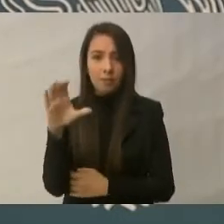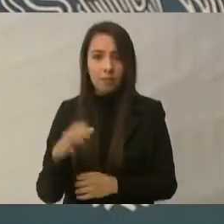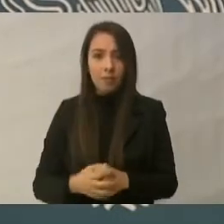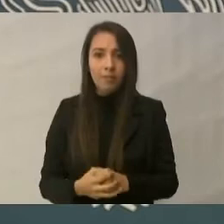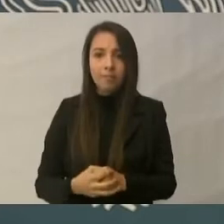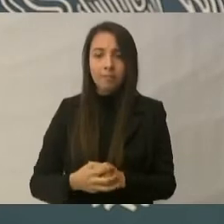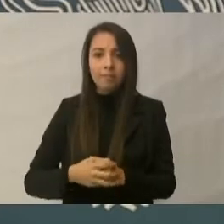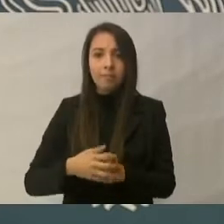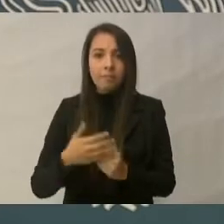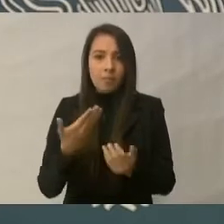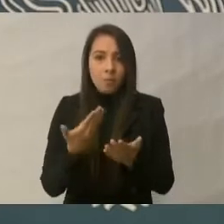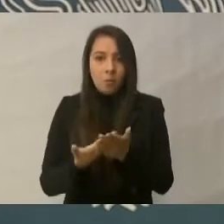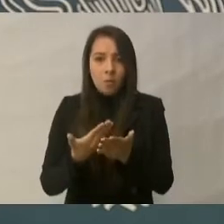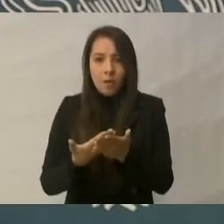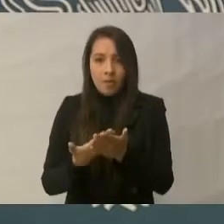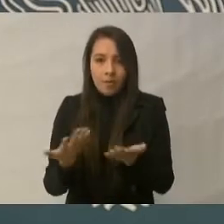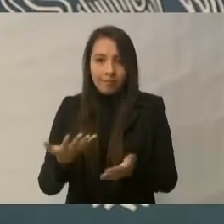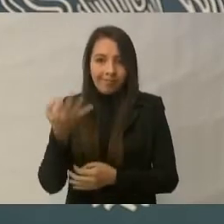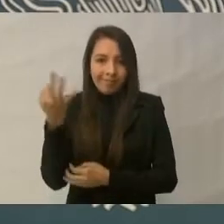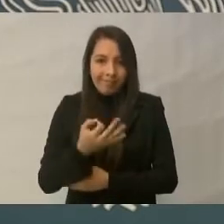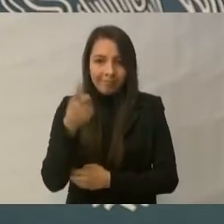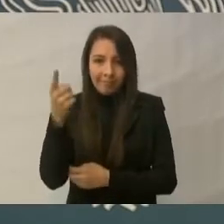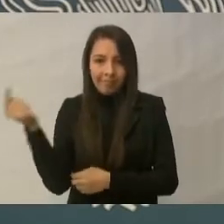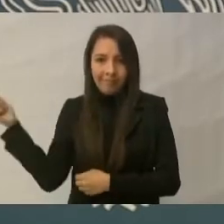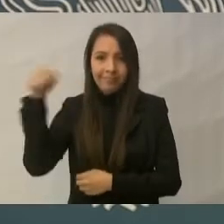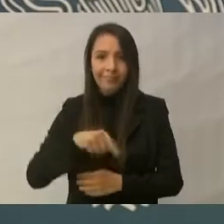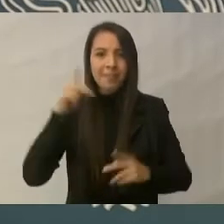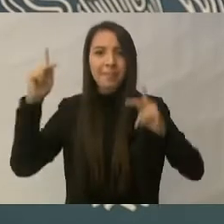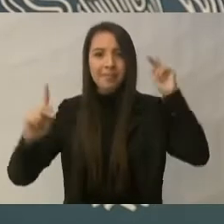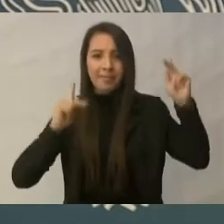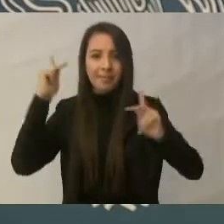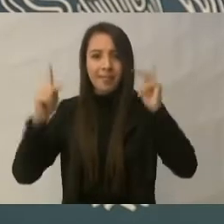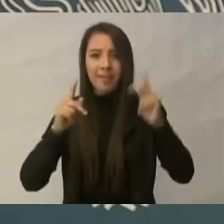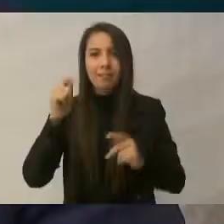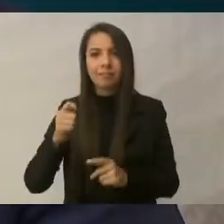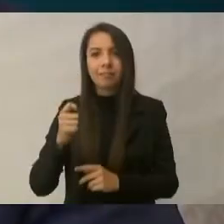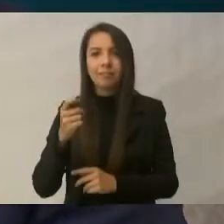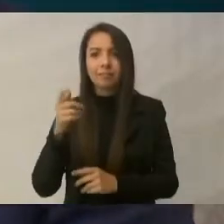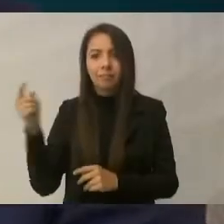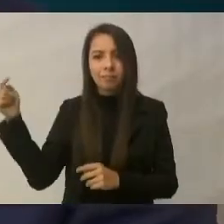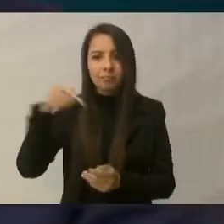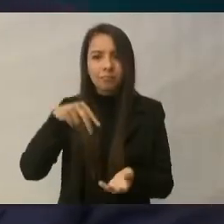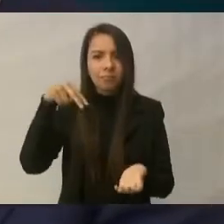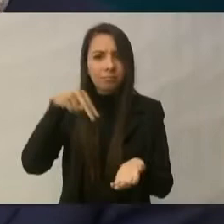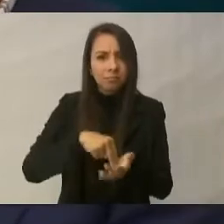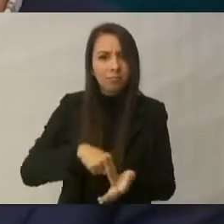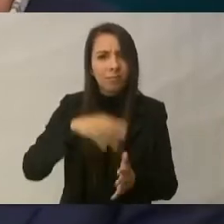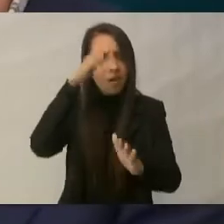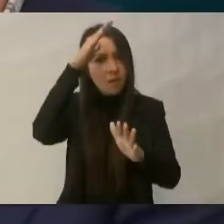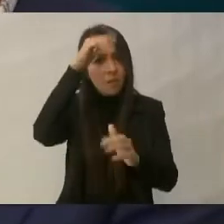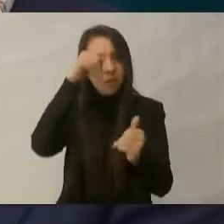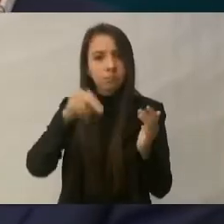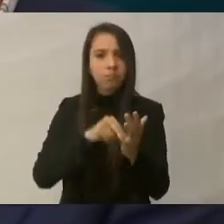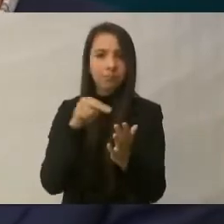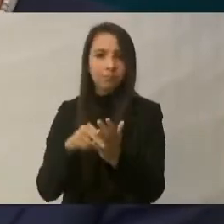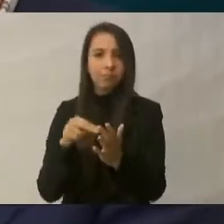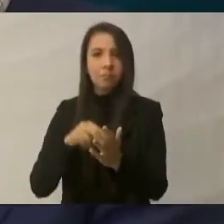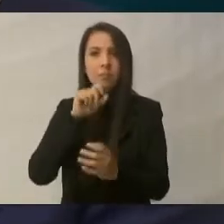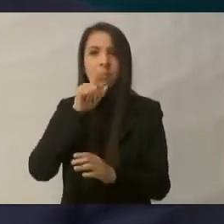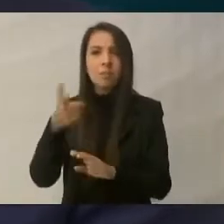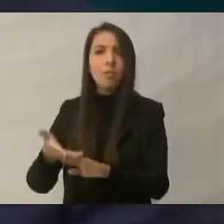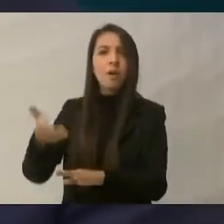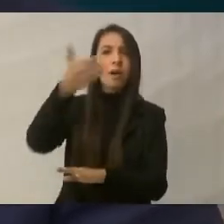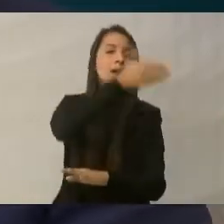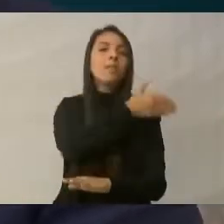muestra, es su visita el día de hoy, donde viene a confirmar una serie de compromisos que usted hizo durante la campaña.